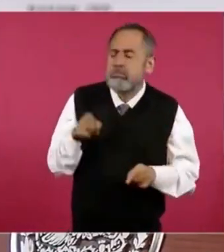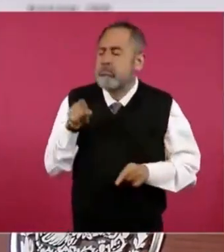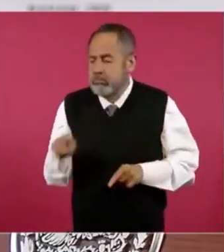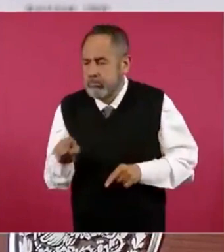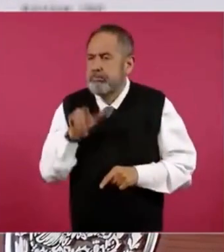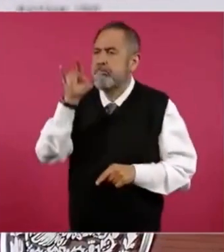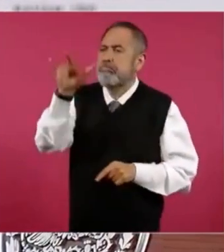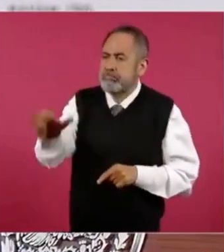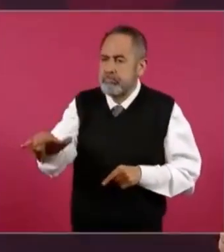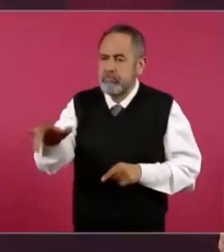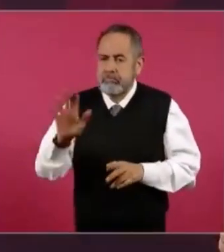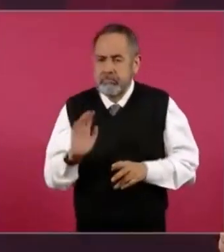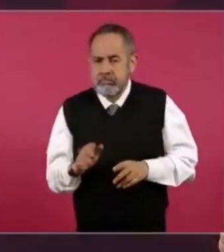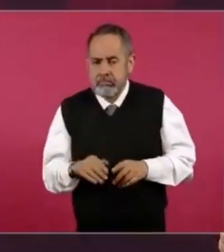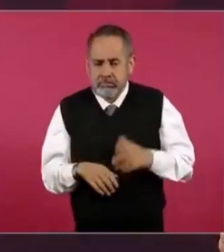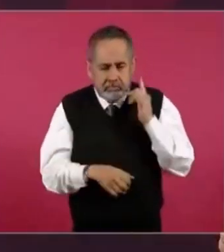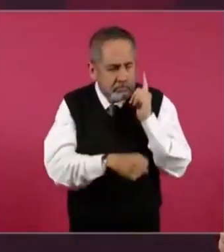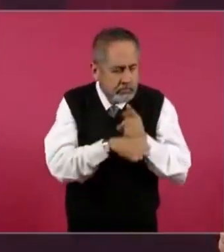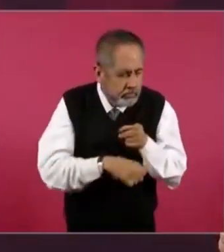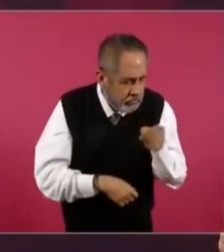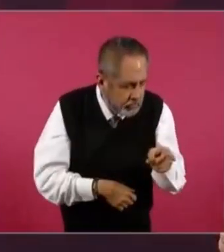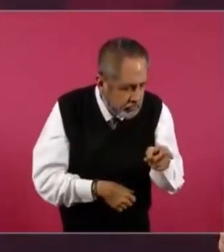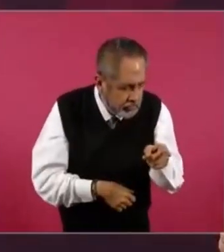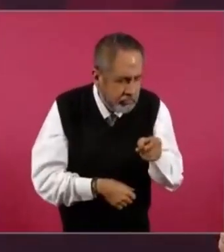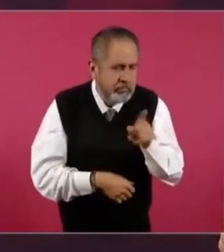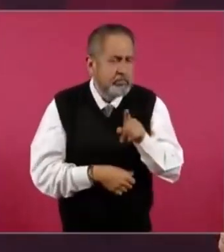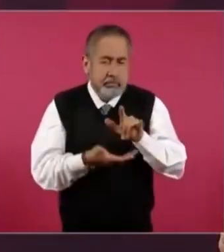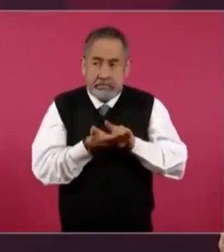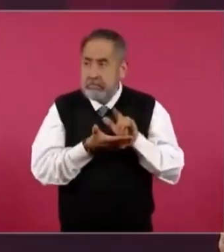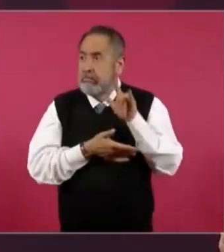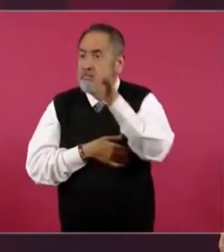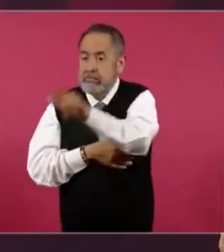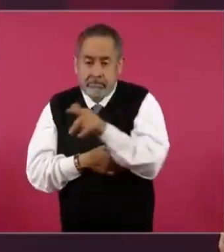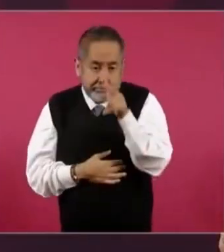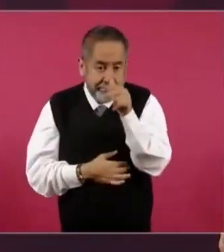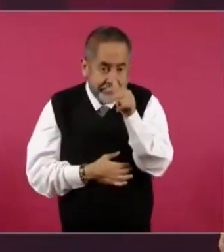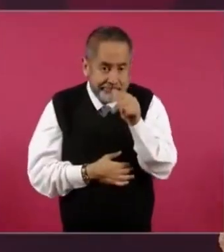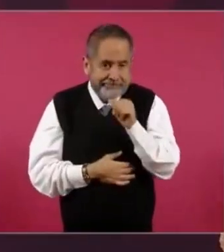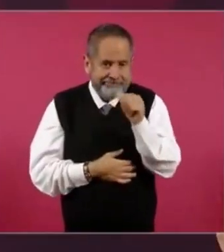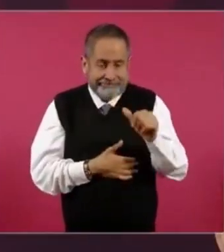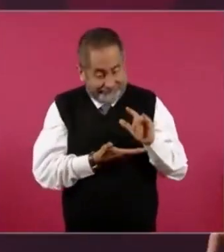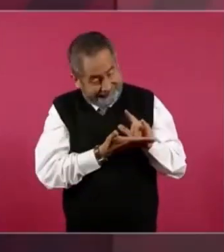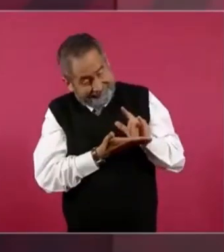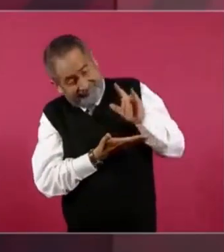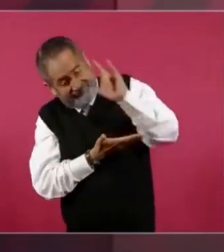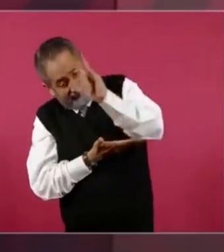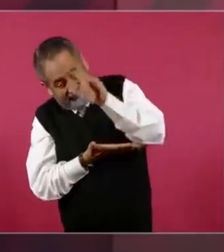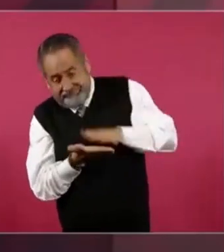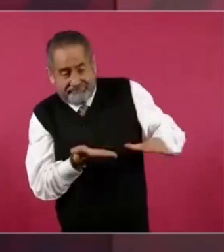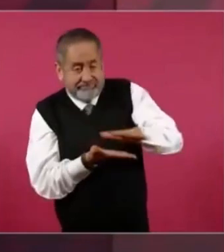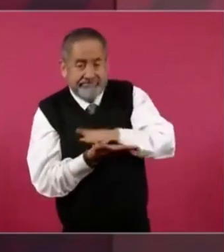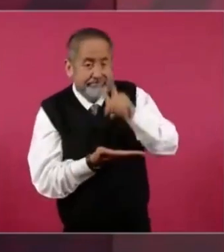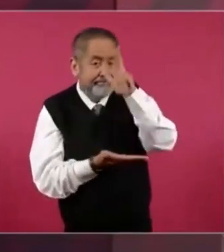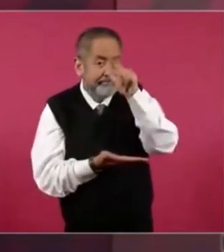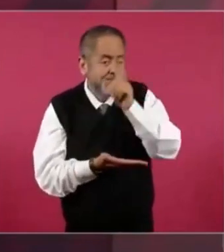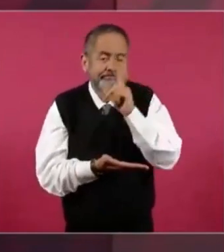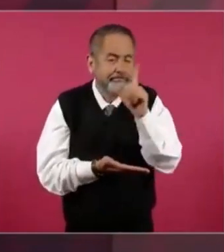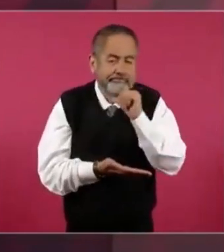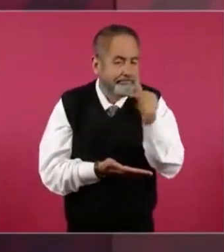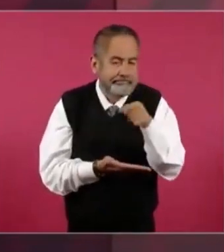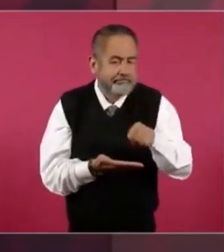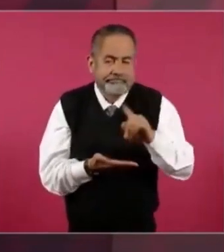no salió de Hermosillo, porque